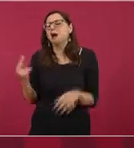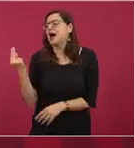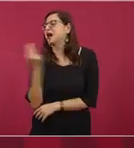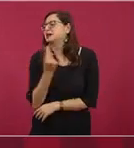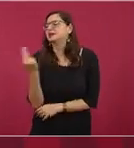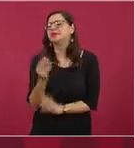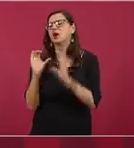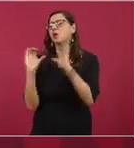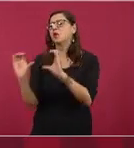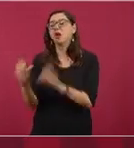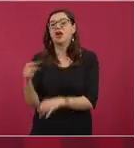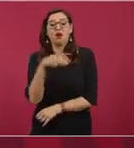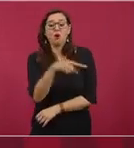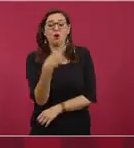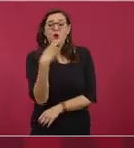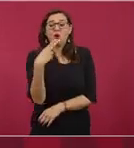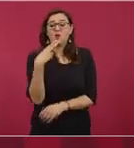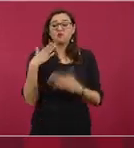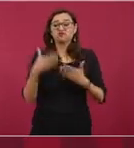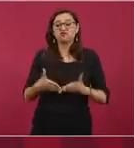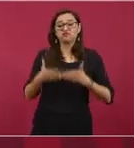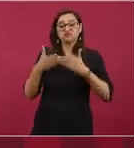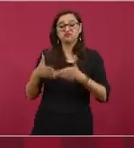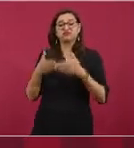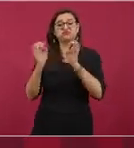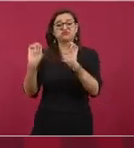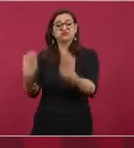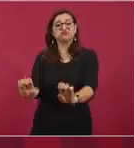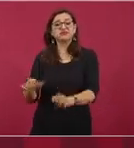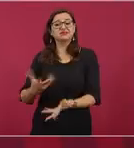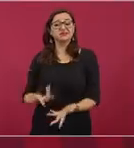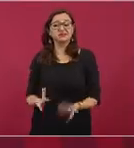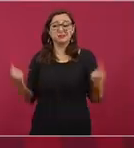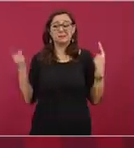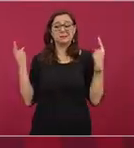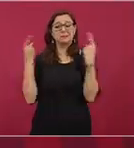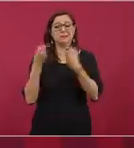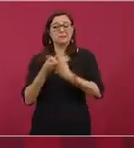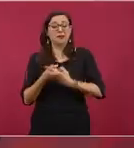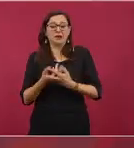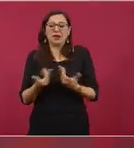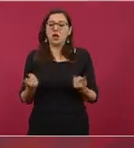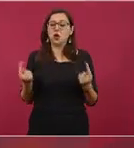Además, algunos de estos famosos